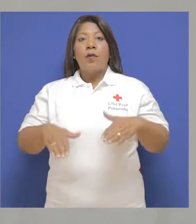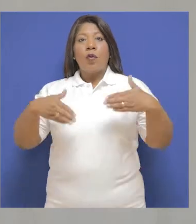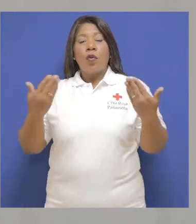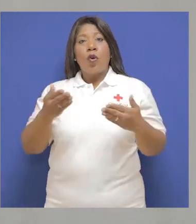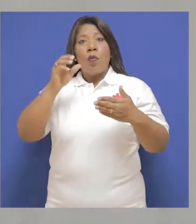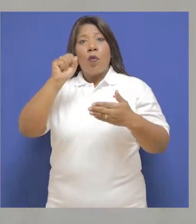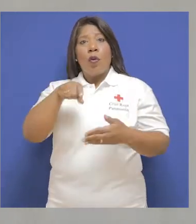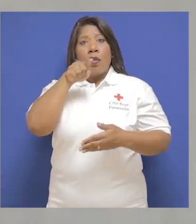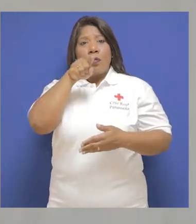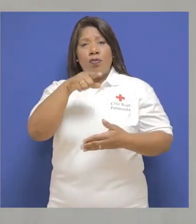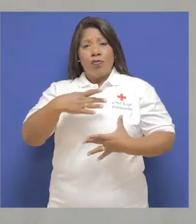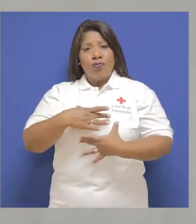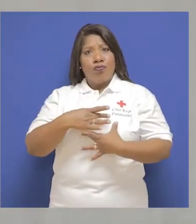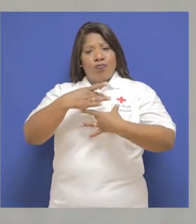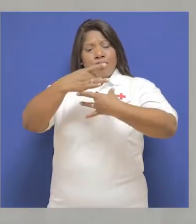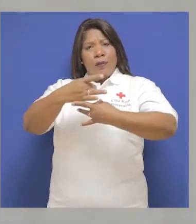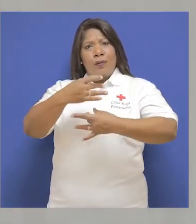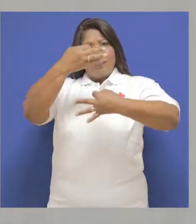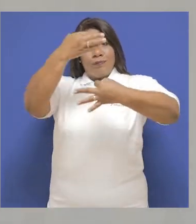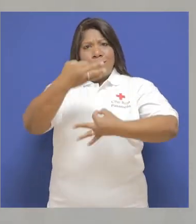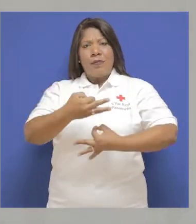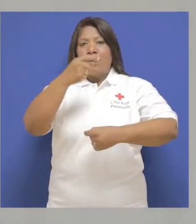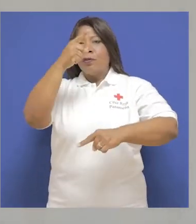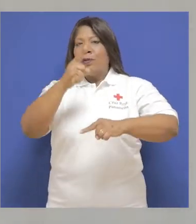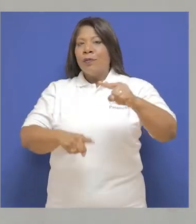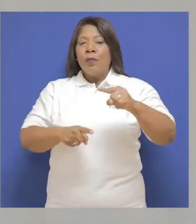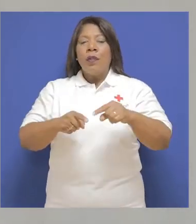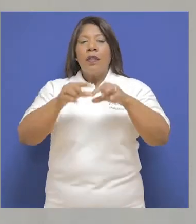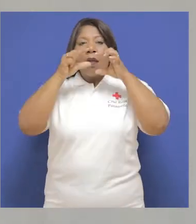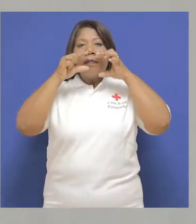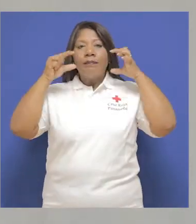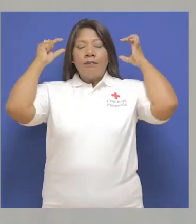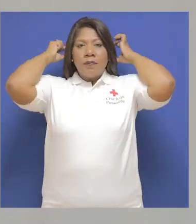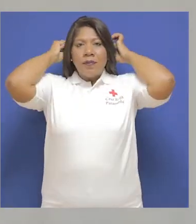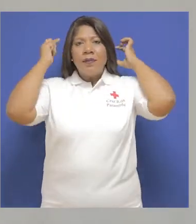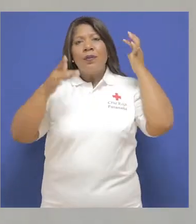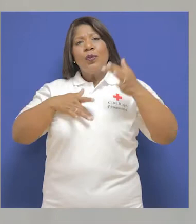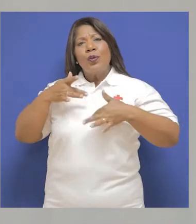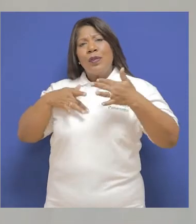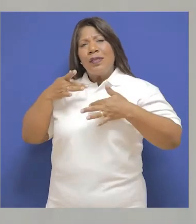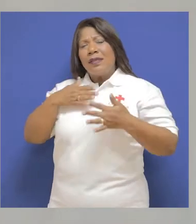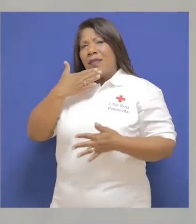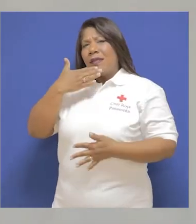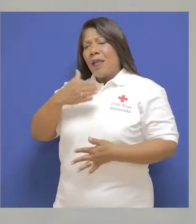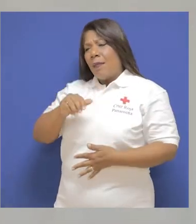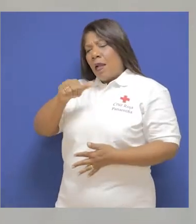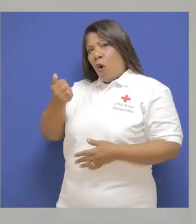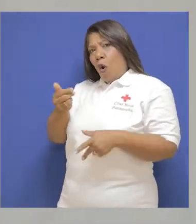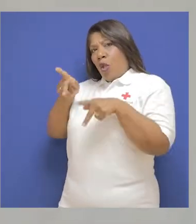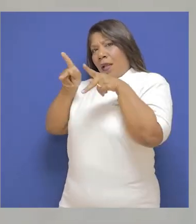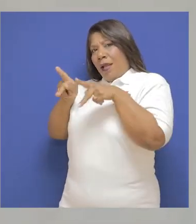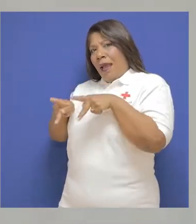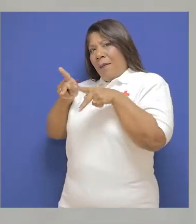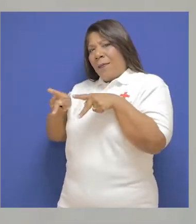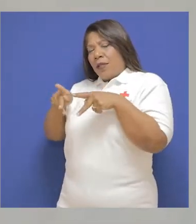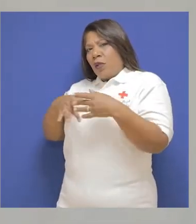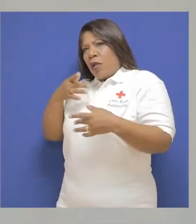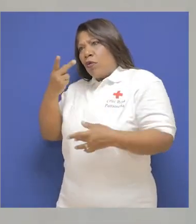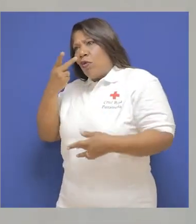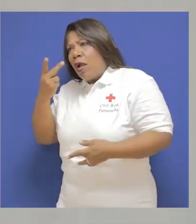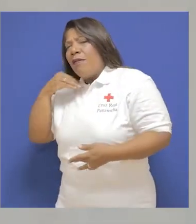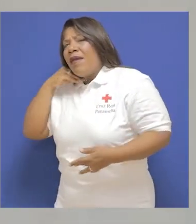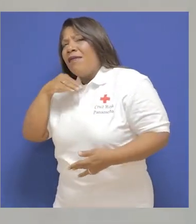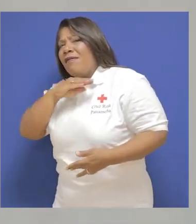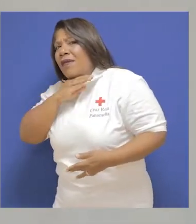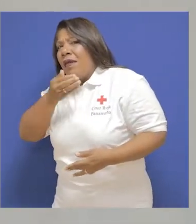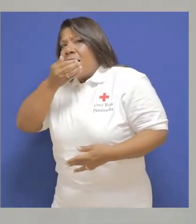Mantente sano. El uso de la mascarilla no es obligatorio si estás bien, a menos que estés cuidando a una persona que tenga algunos de